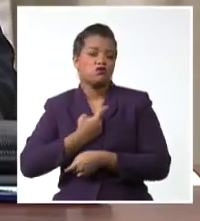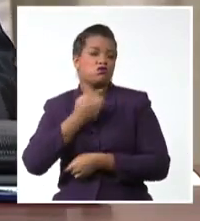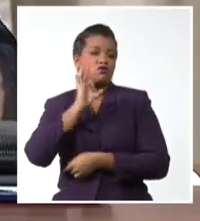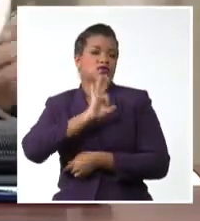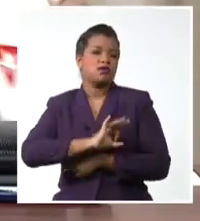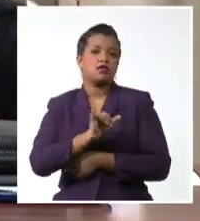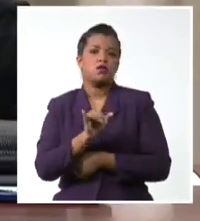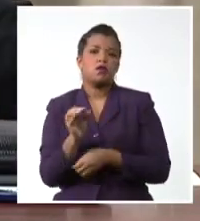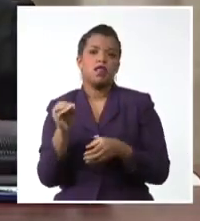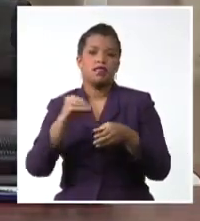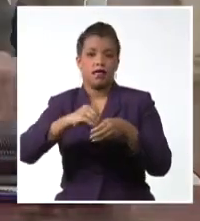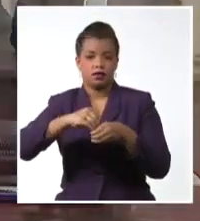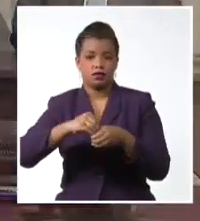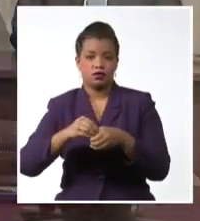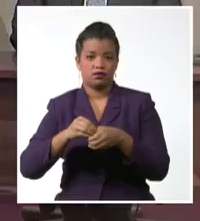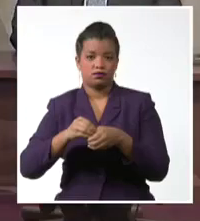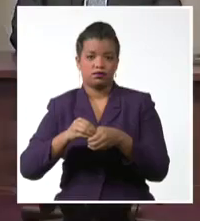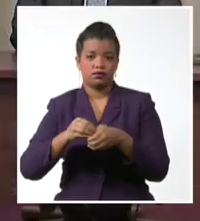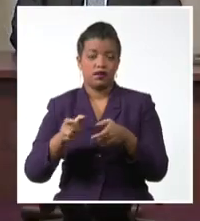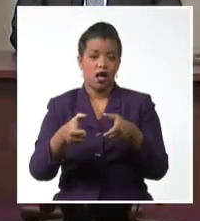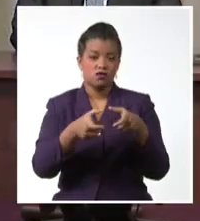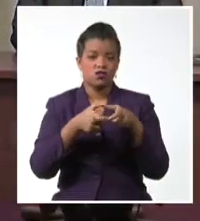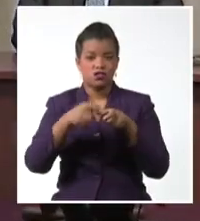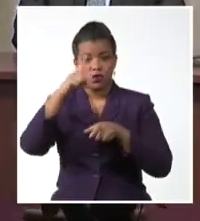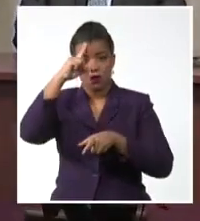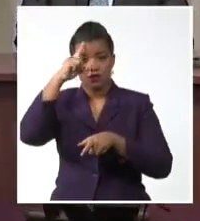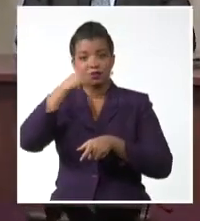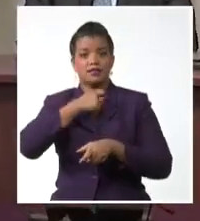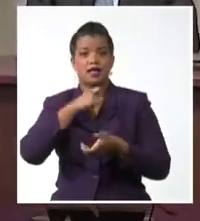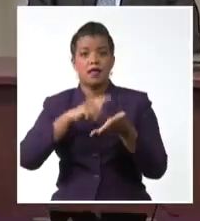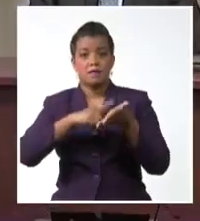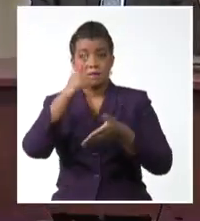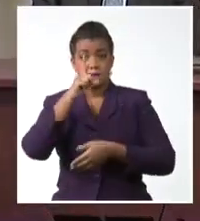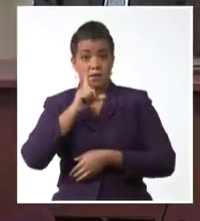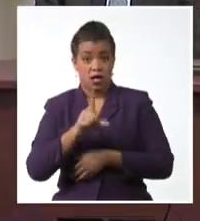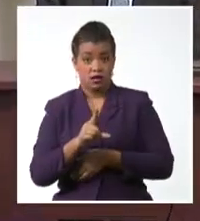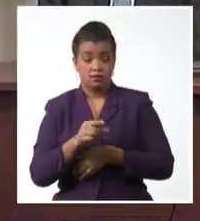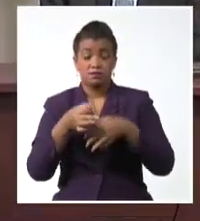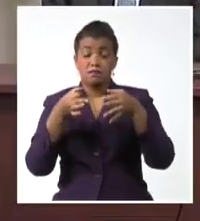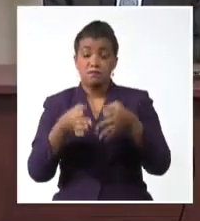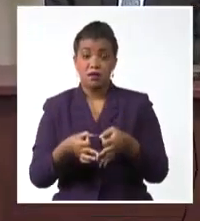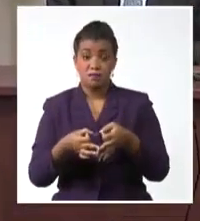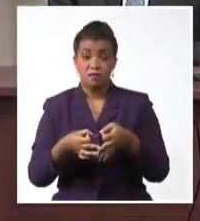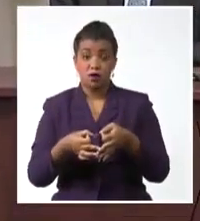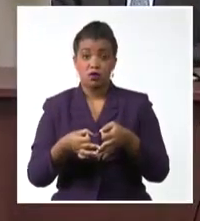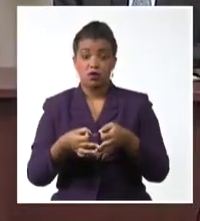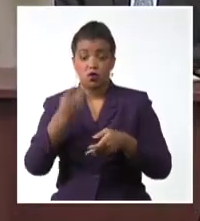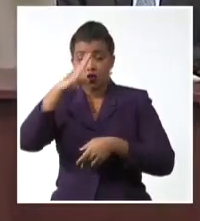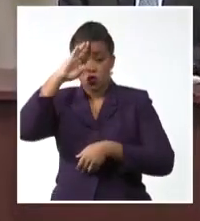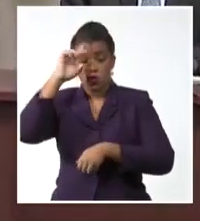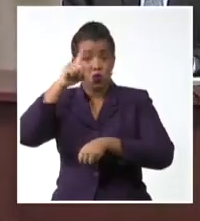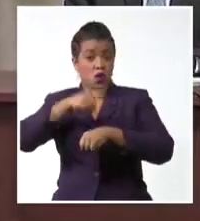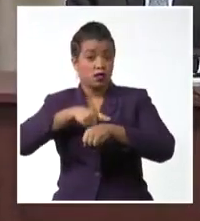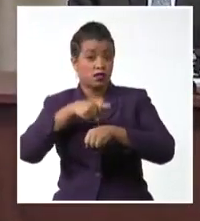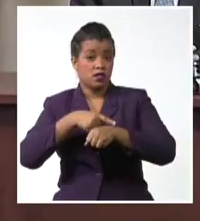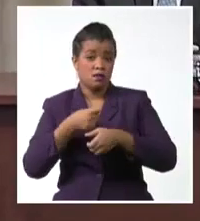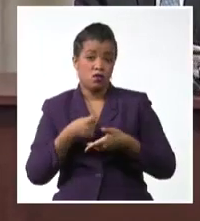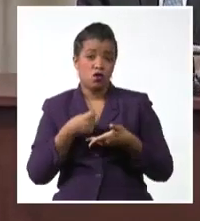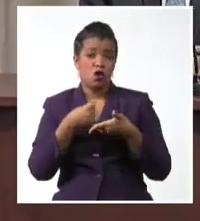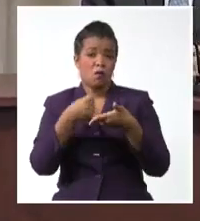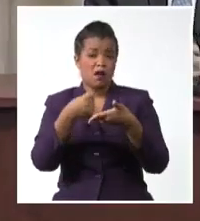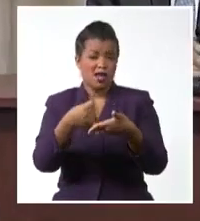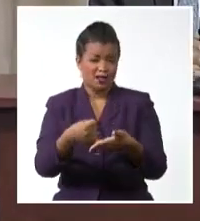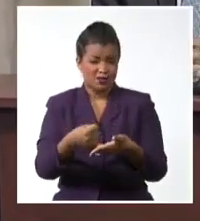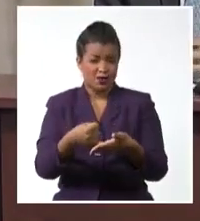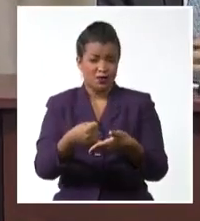de la CEPAL desde la presidencia pro témpore de la comisión desde su comité de cooperación sur-sur y del